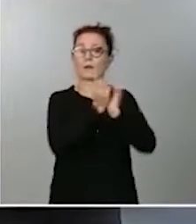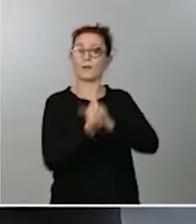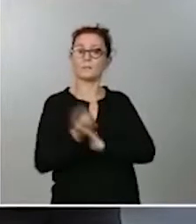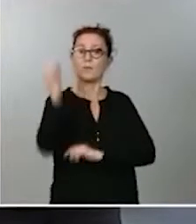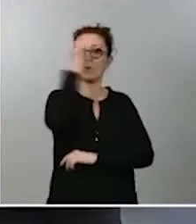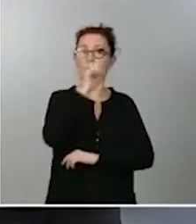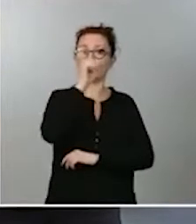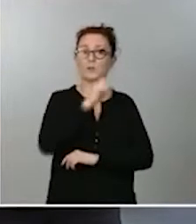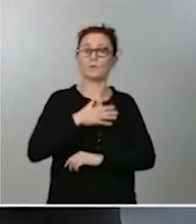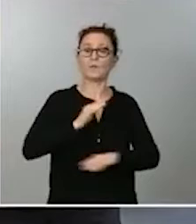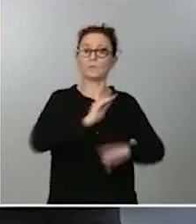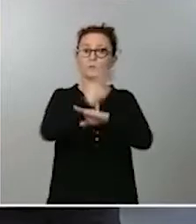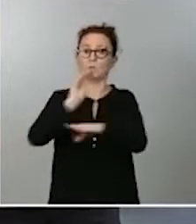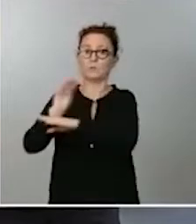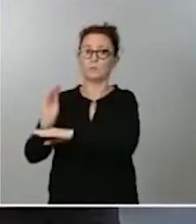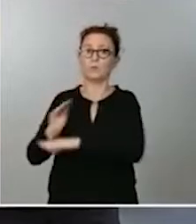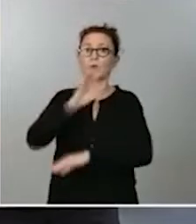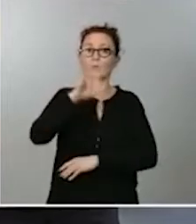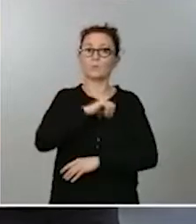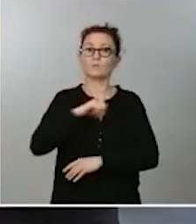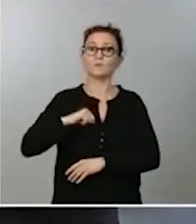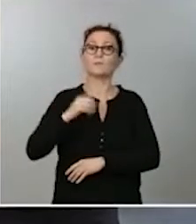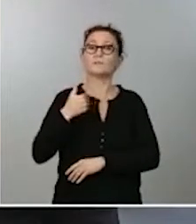comunidades autónomas. Muchísimas gracias.